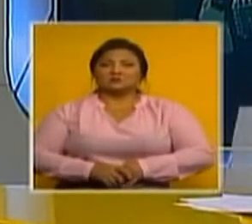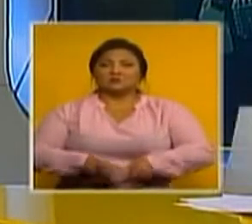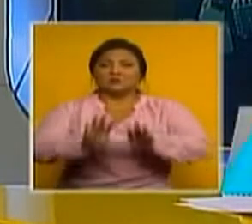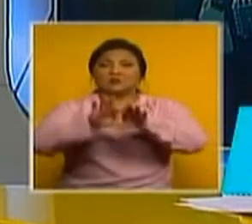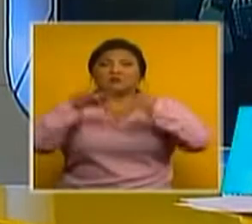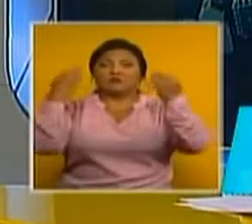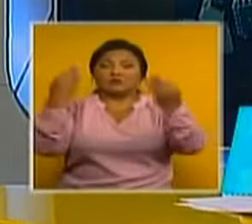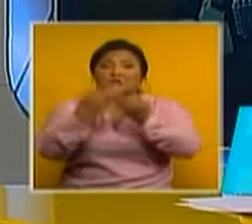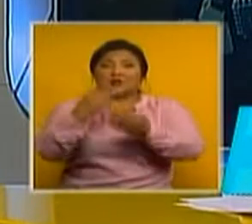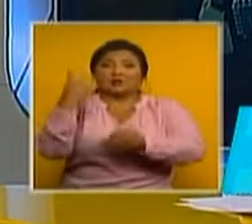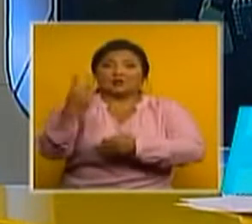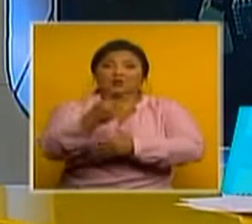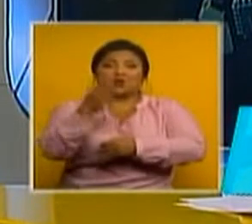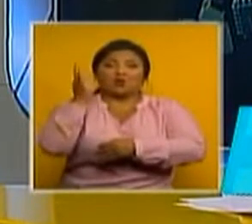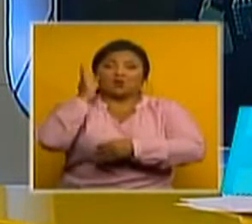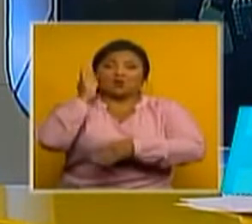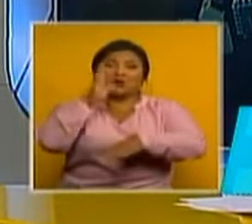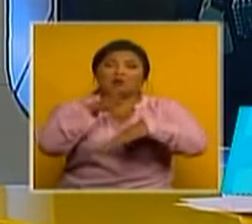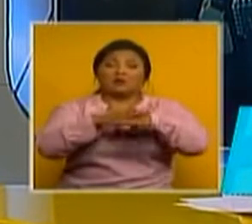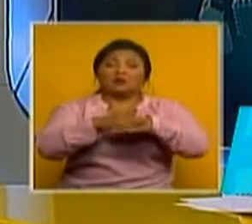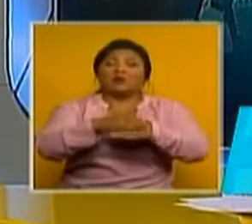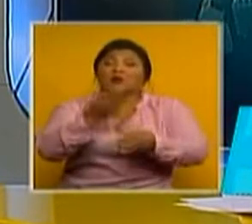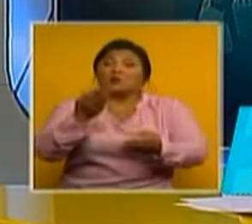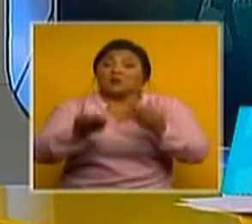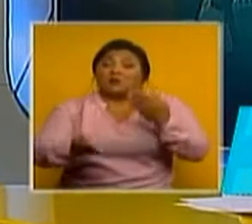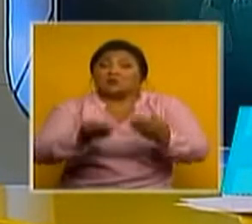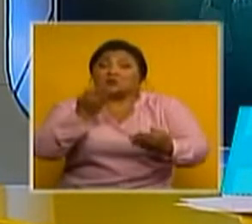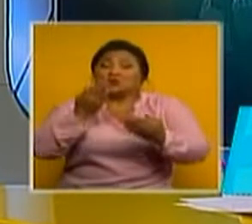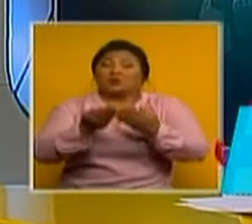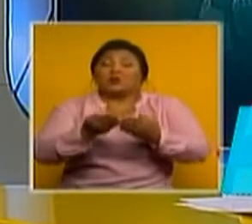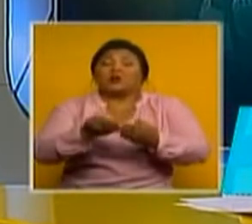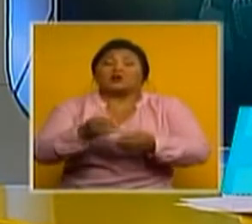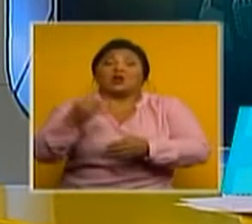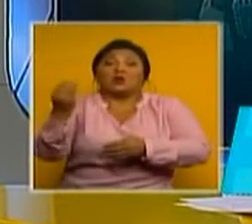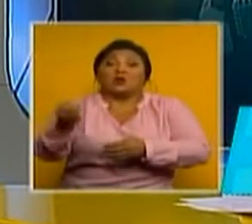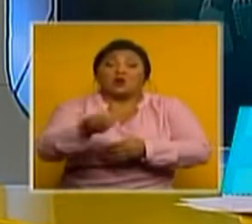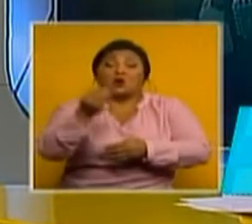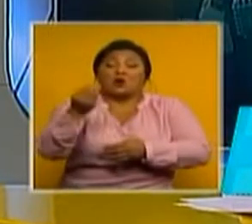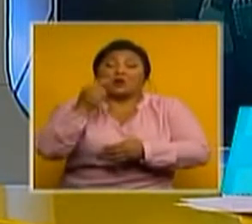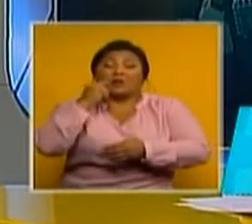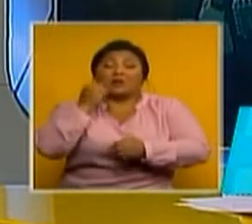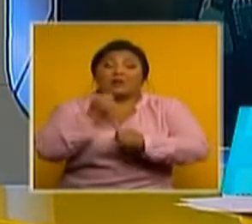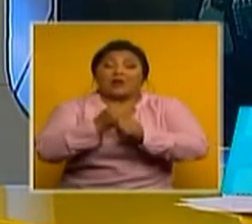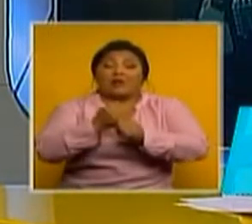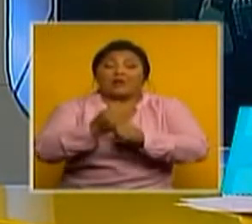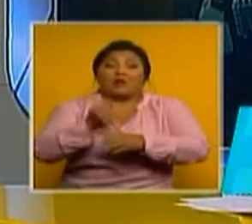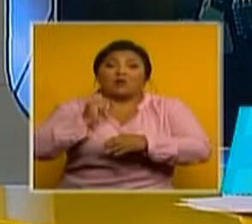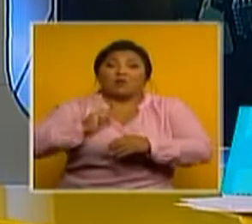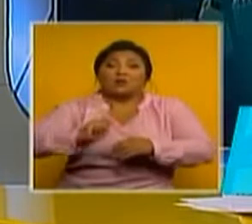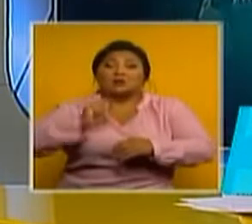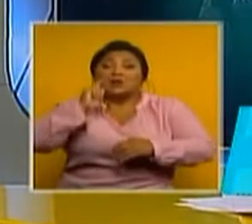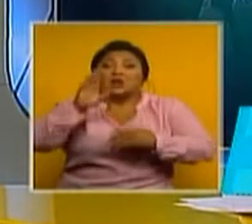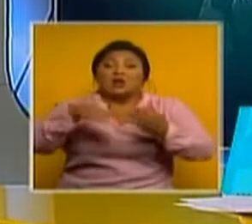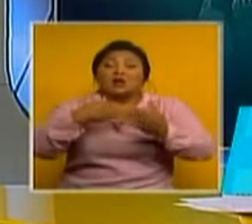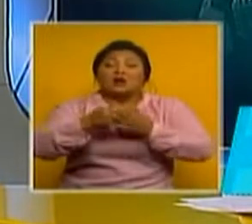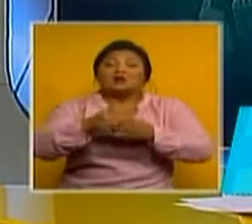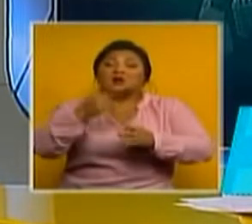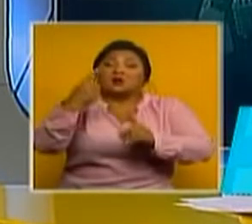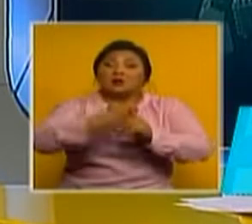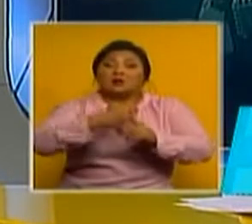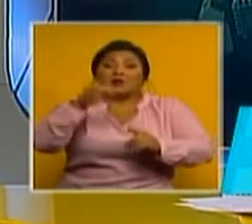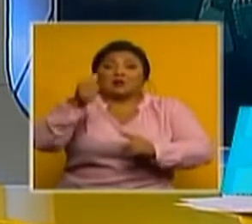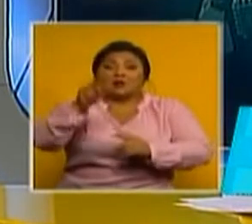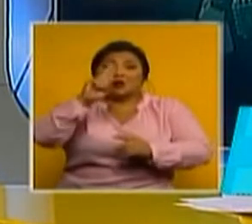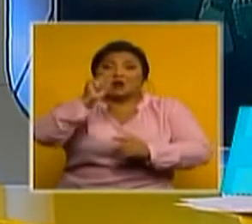familiares de las dos mujeres retenidas por supuestamente prostituir a una menor en el mercado de la caraguay desmienten las